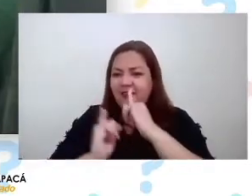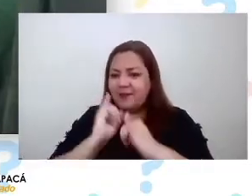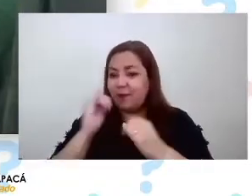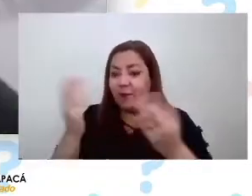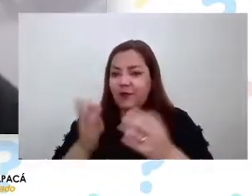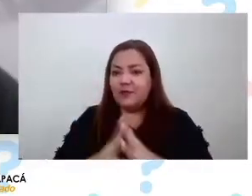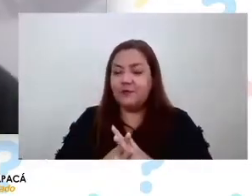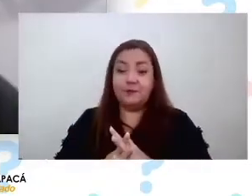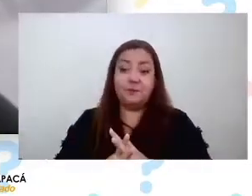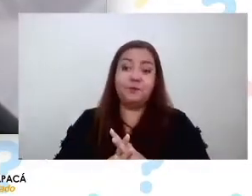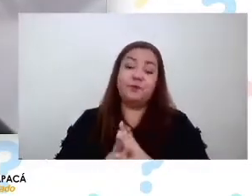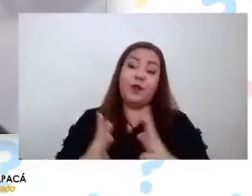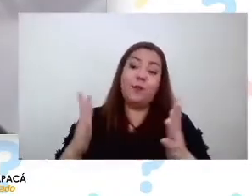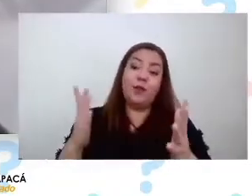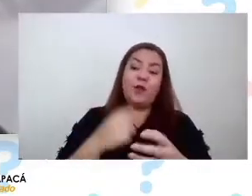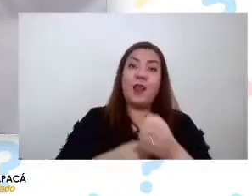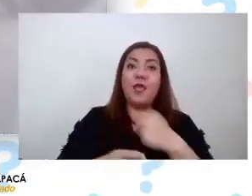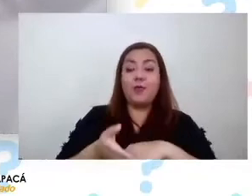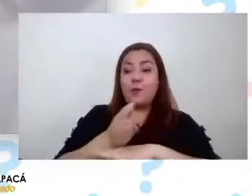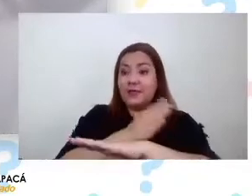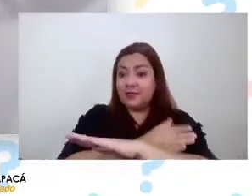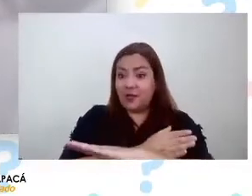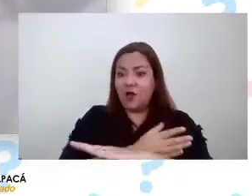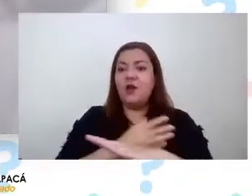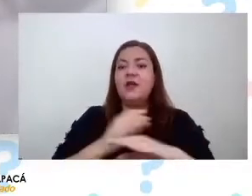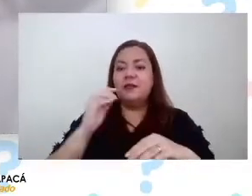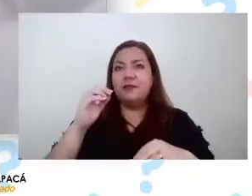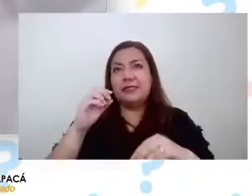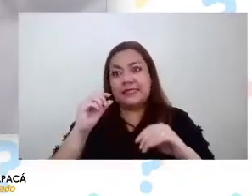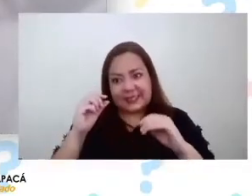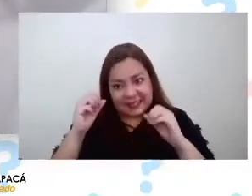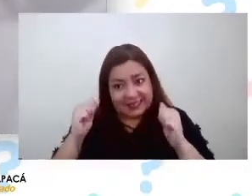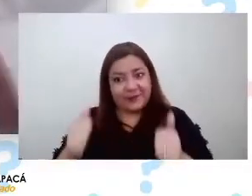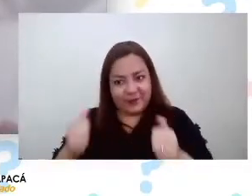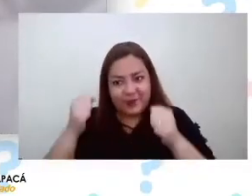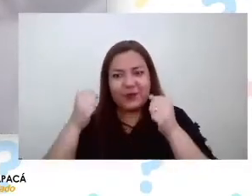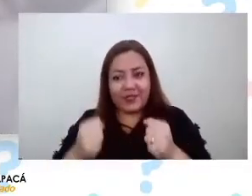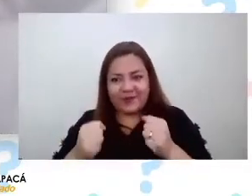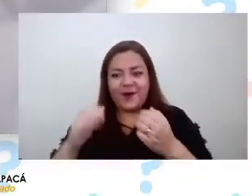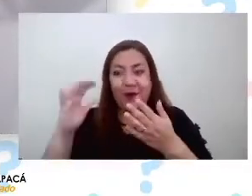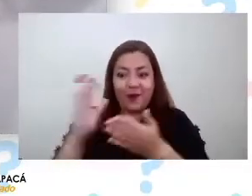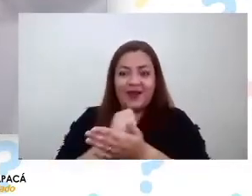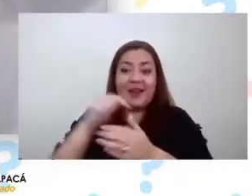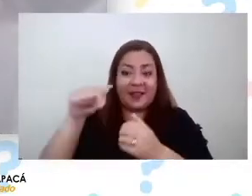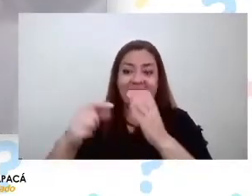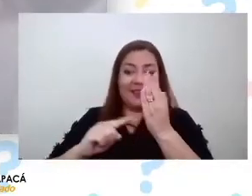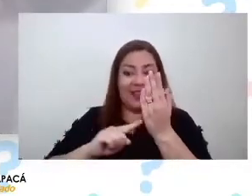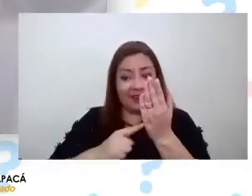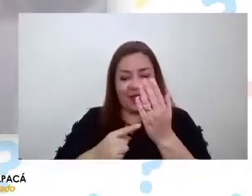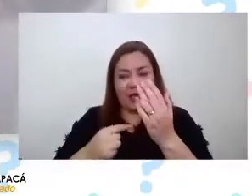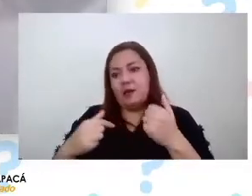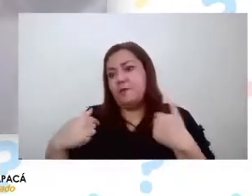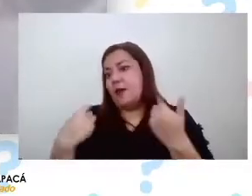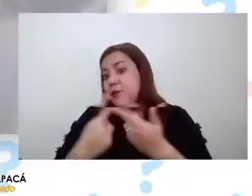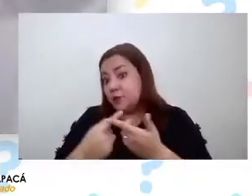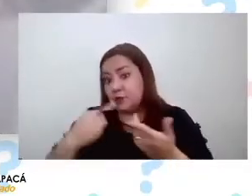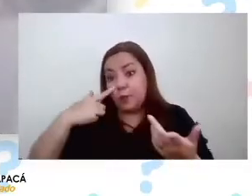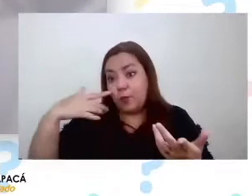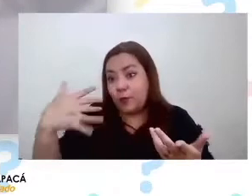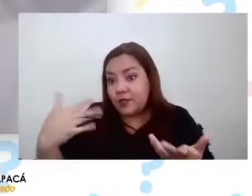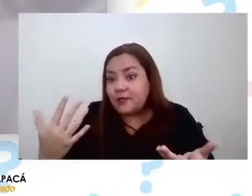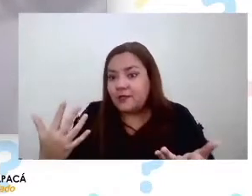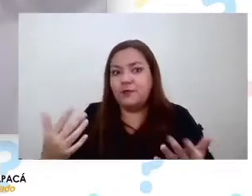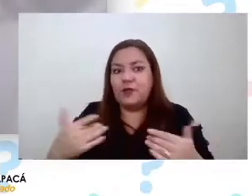Bueno el año pasado recién logramos tener esta tecnología que para nosotros era muy importante porque